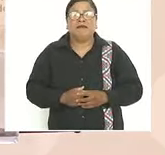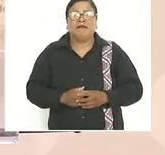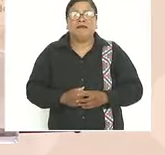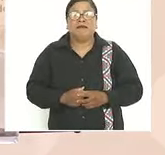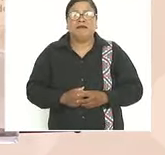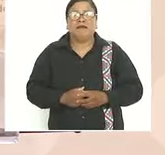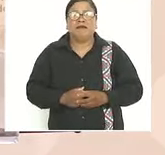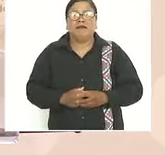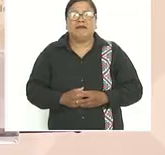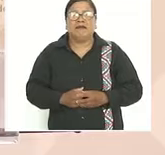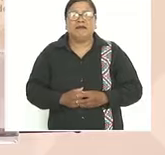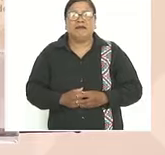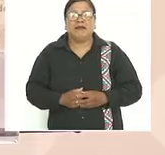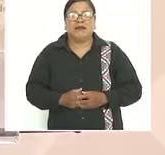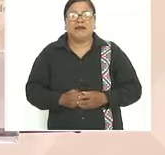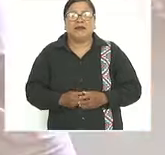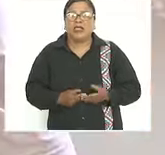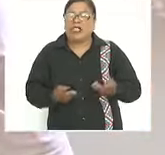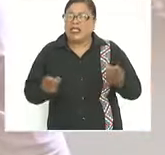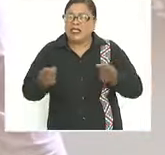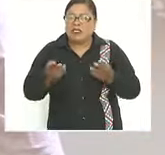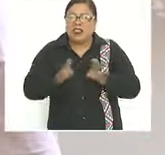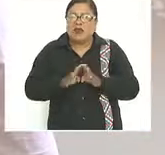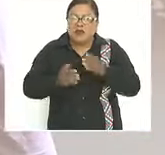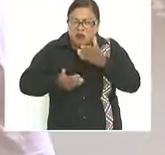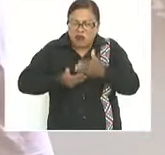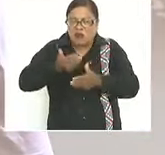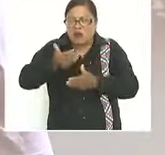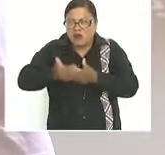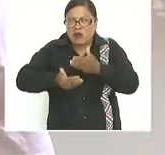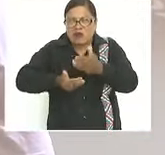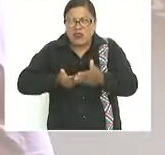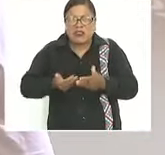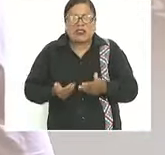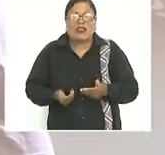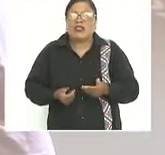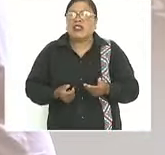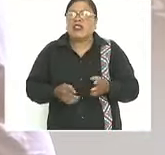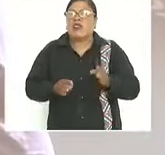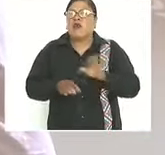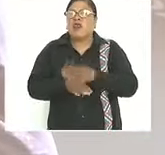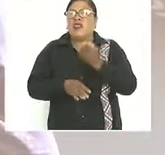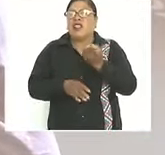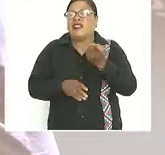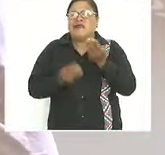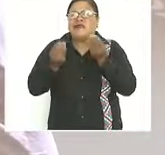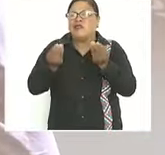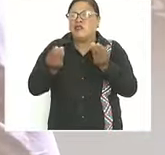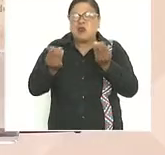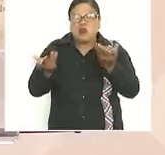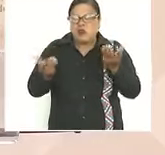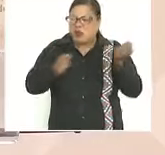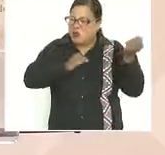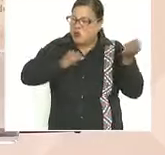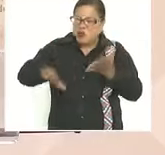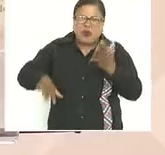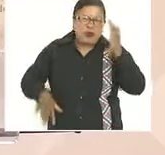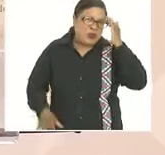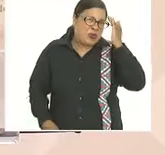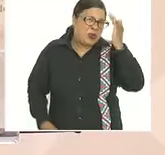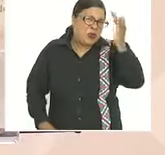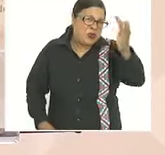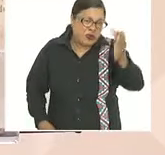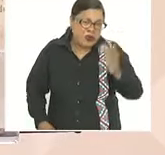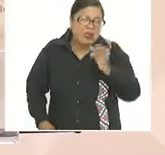tiene que irse poco a poco porque fue mucho el tiempo de abandono pero esta carretera